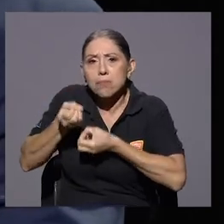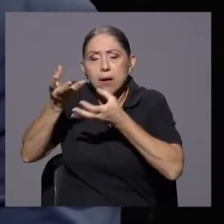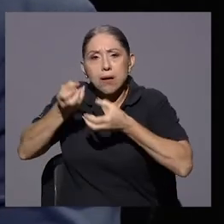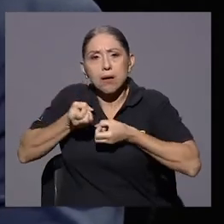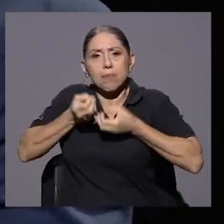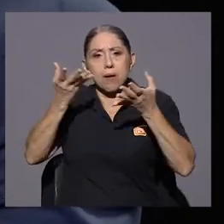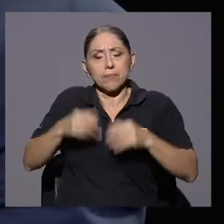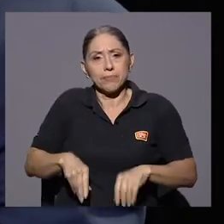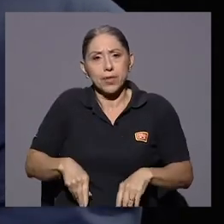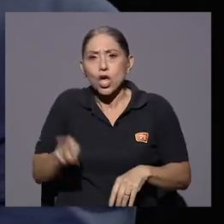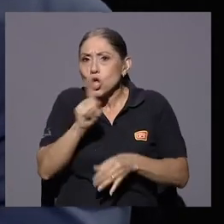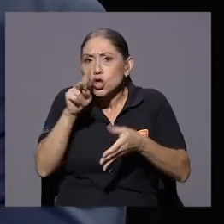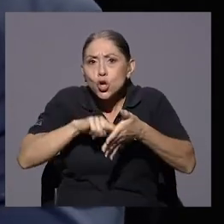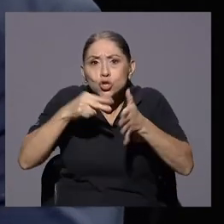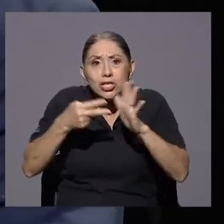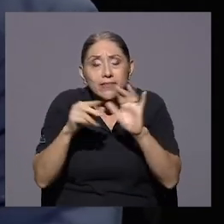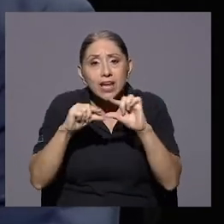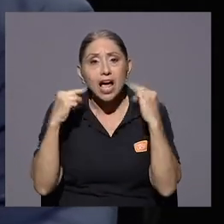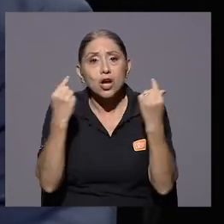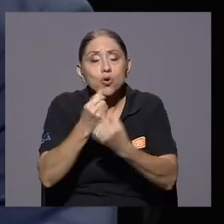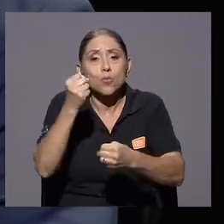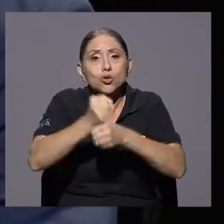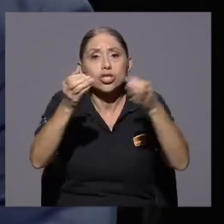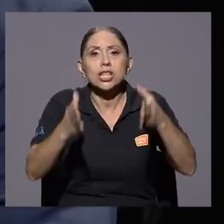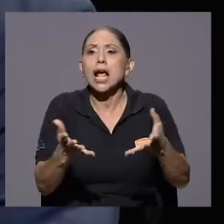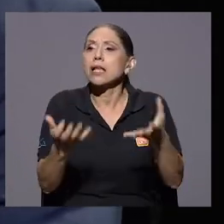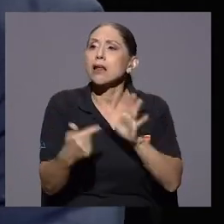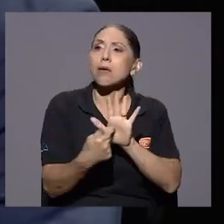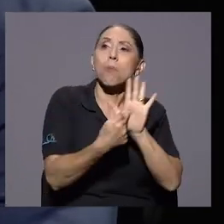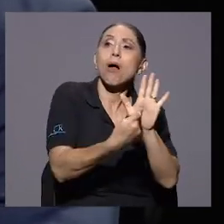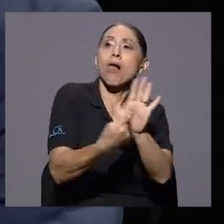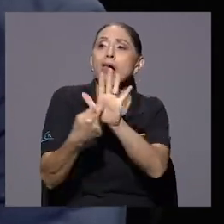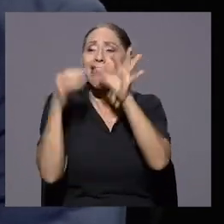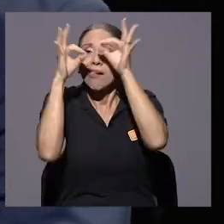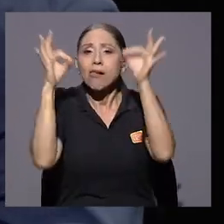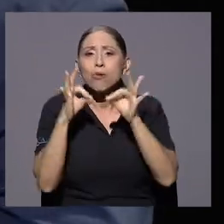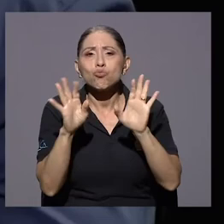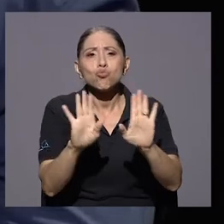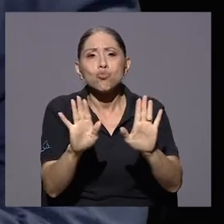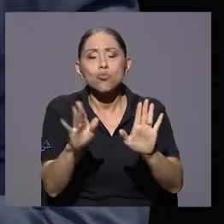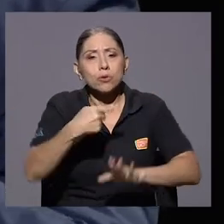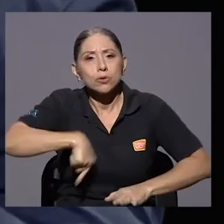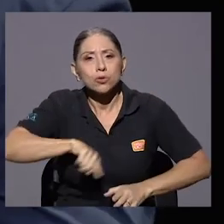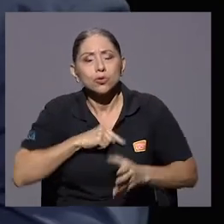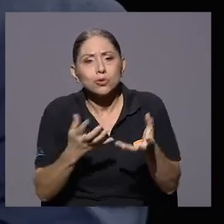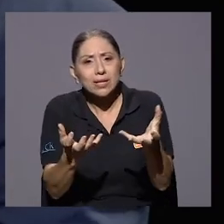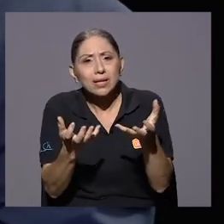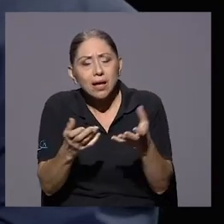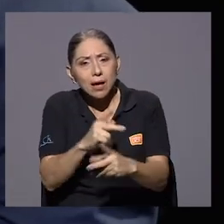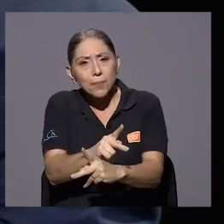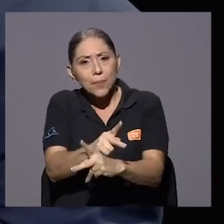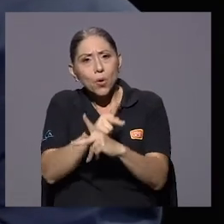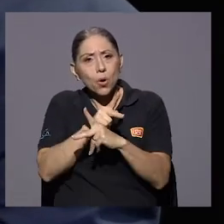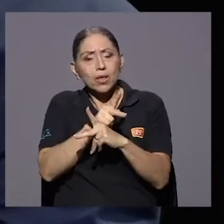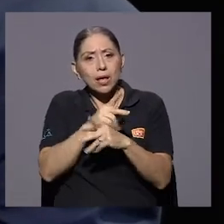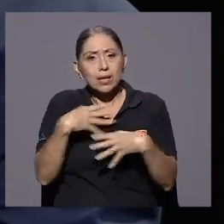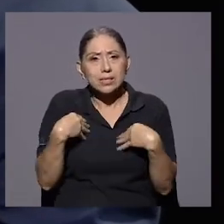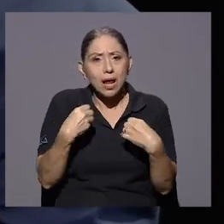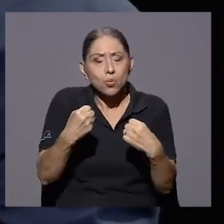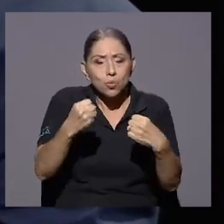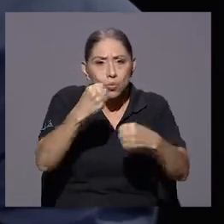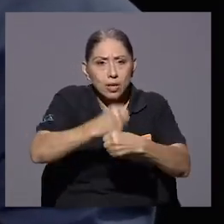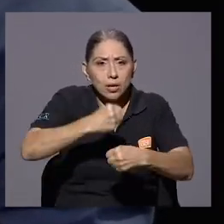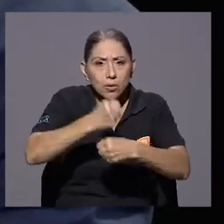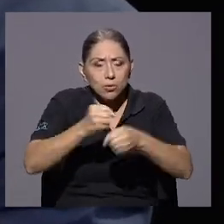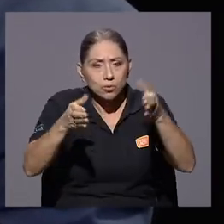hicieron eco de lo que nosotros quisimos evidenciar. No porque la organización sindical quisiera salir a la palestra, no, es que queríamos proteger